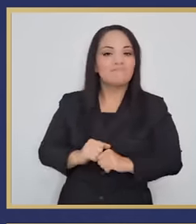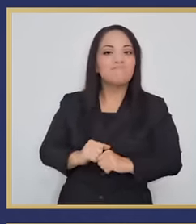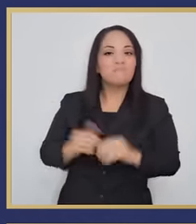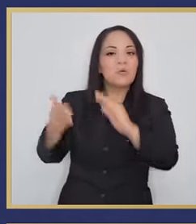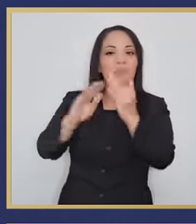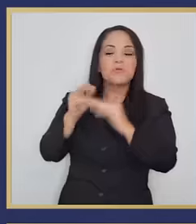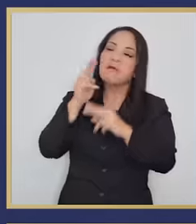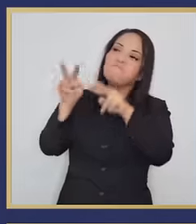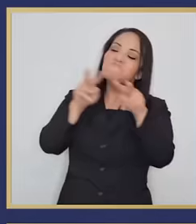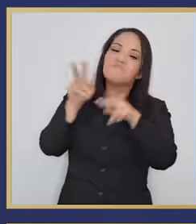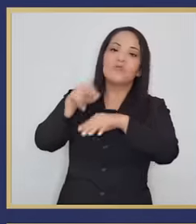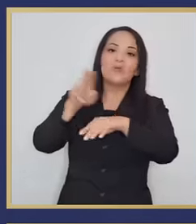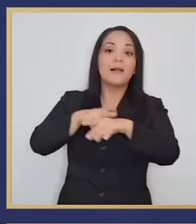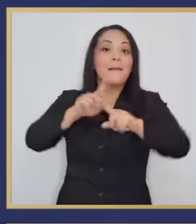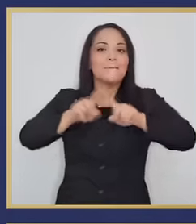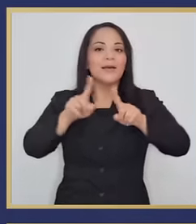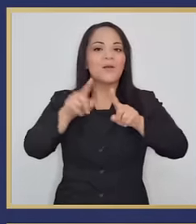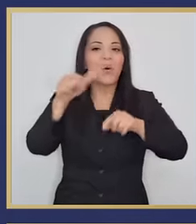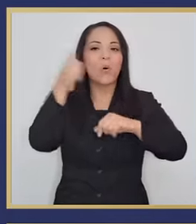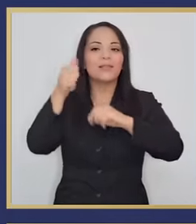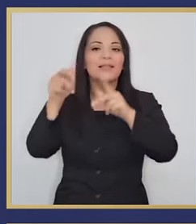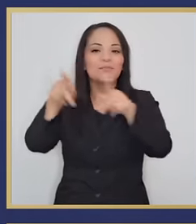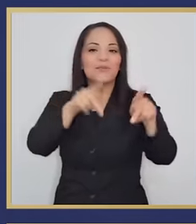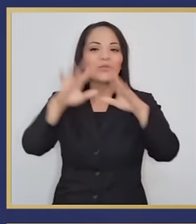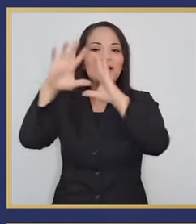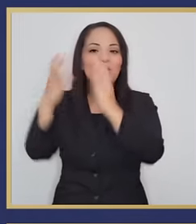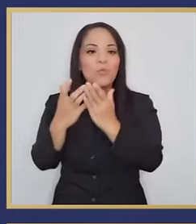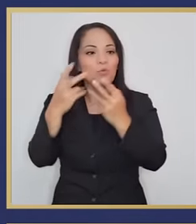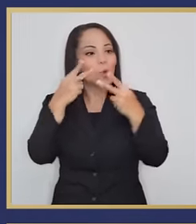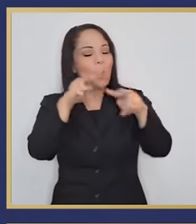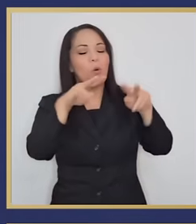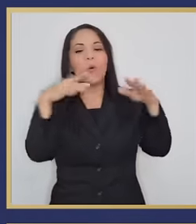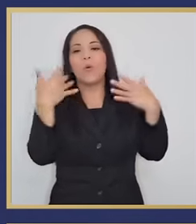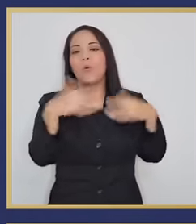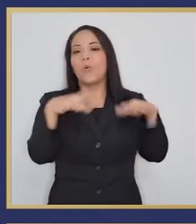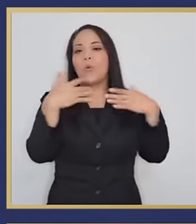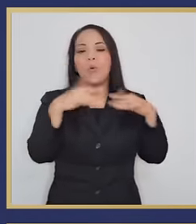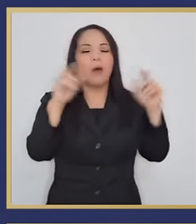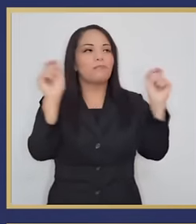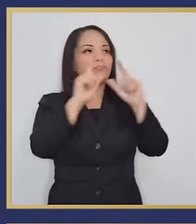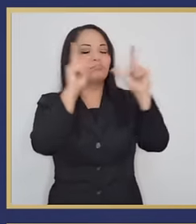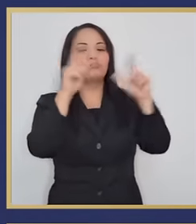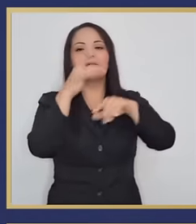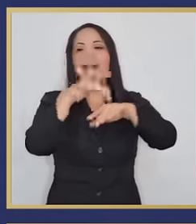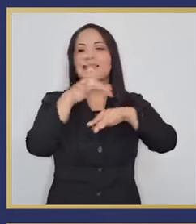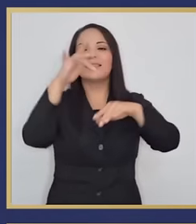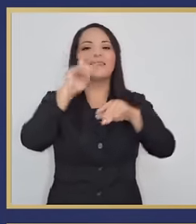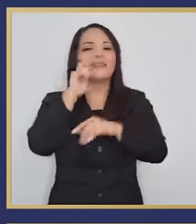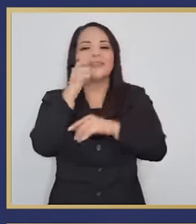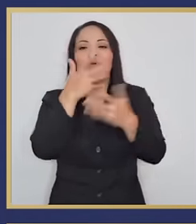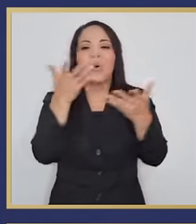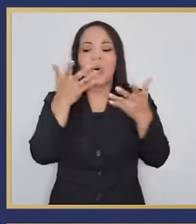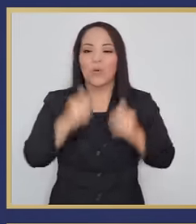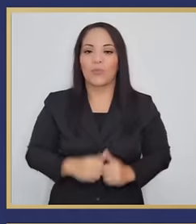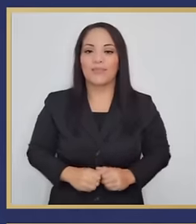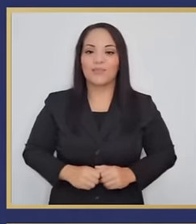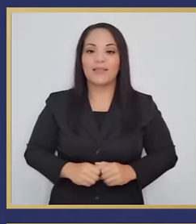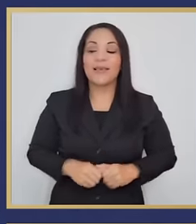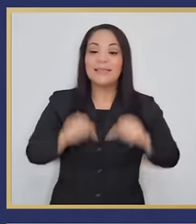normal en su comunidad o región, pero que para el resto del mundo es un tesoro.